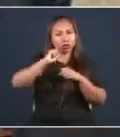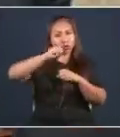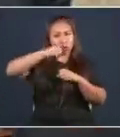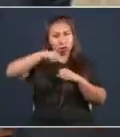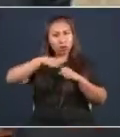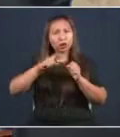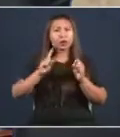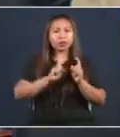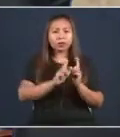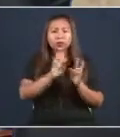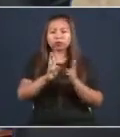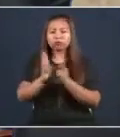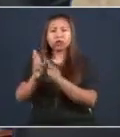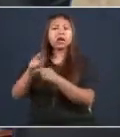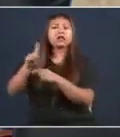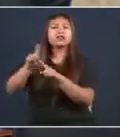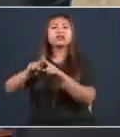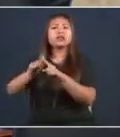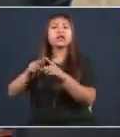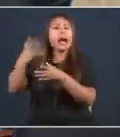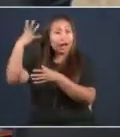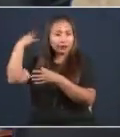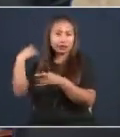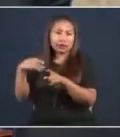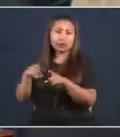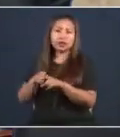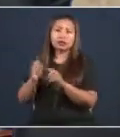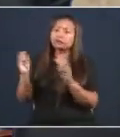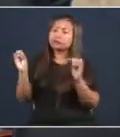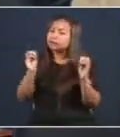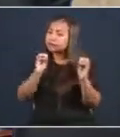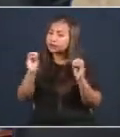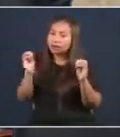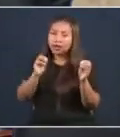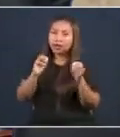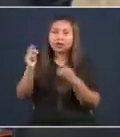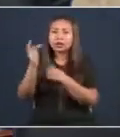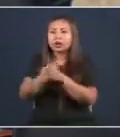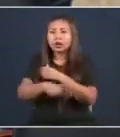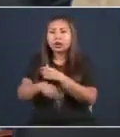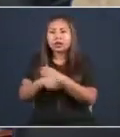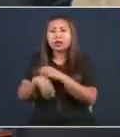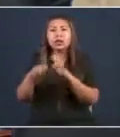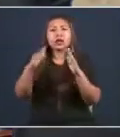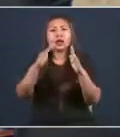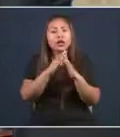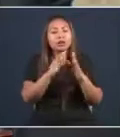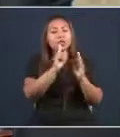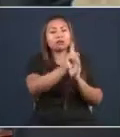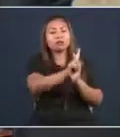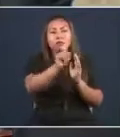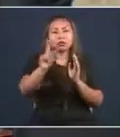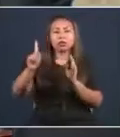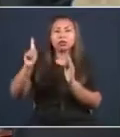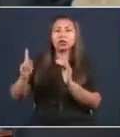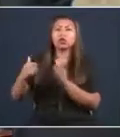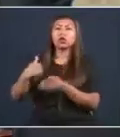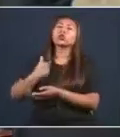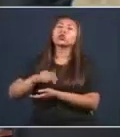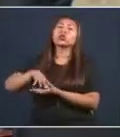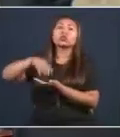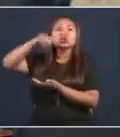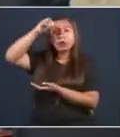Nadie en este país ha hecho una mejor distribución de casa en casa que lo que aprendimos nosotros hace 10 años.